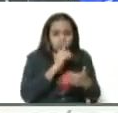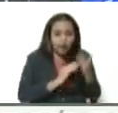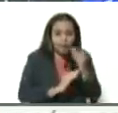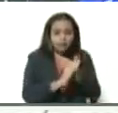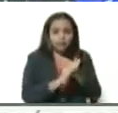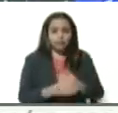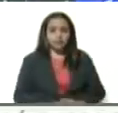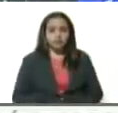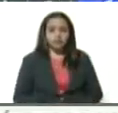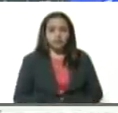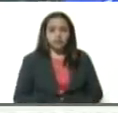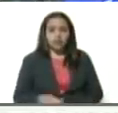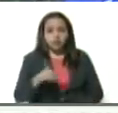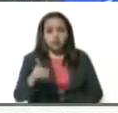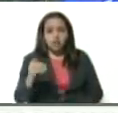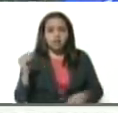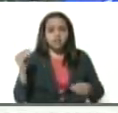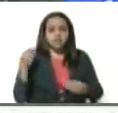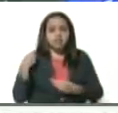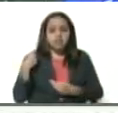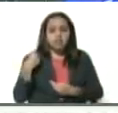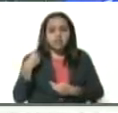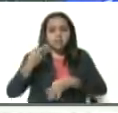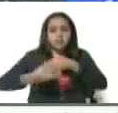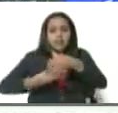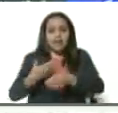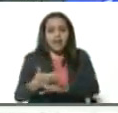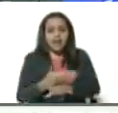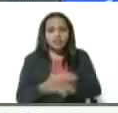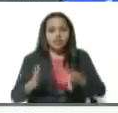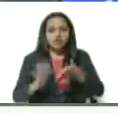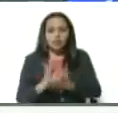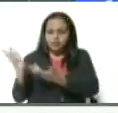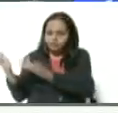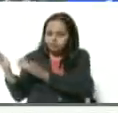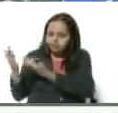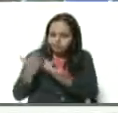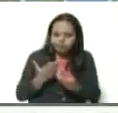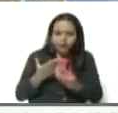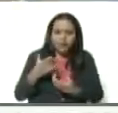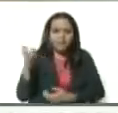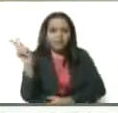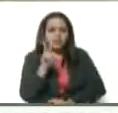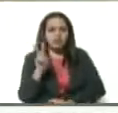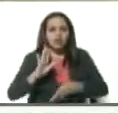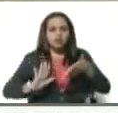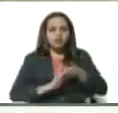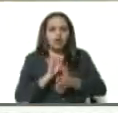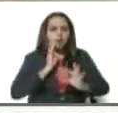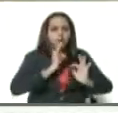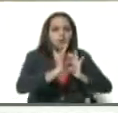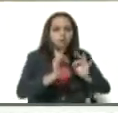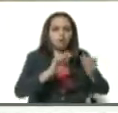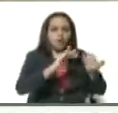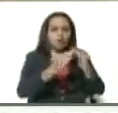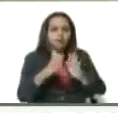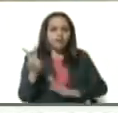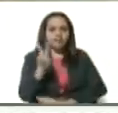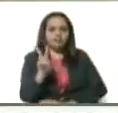lo que usted ha llamado el impacto de los casos importados sobre la situación comunitaria en Venezuela.